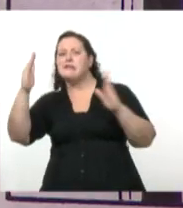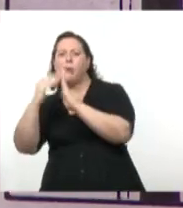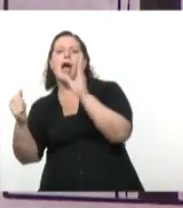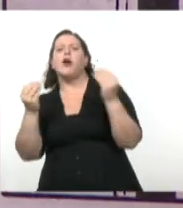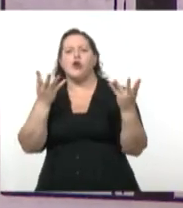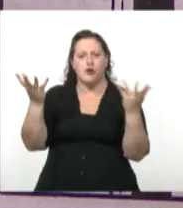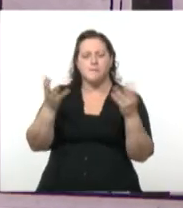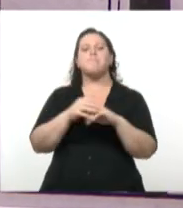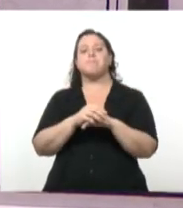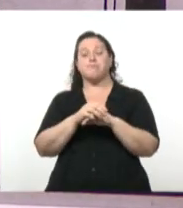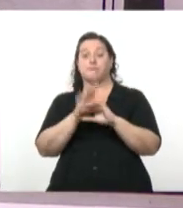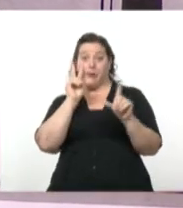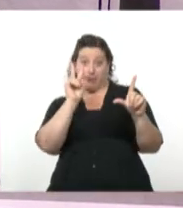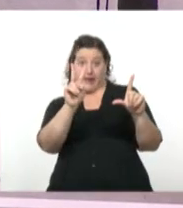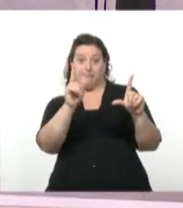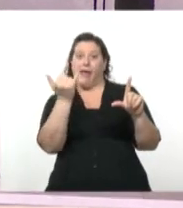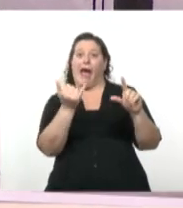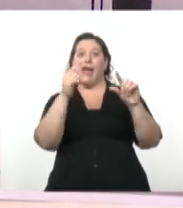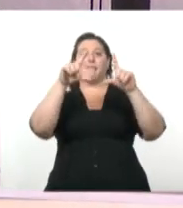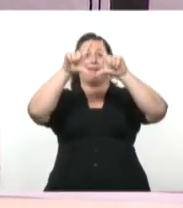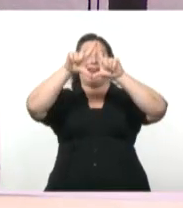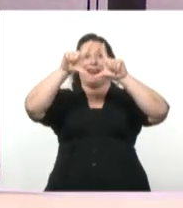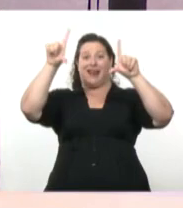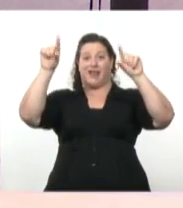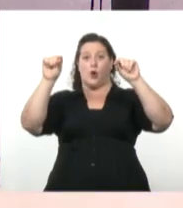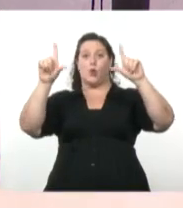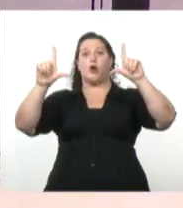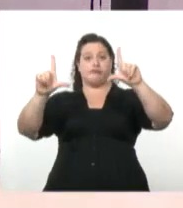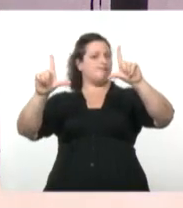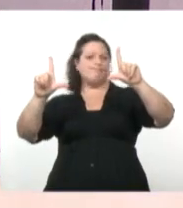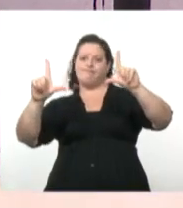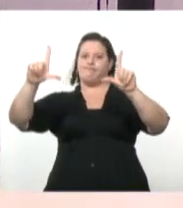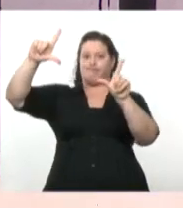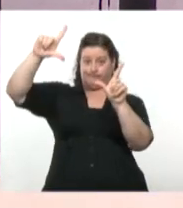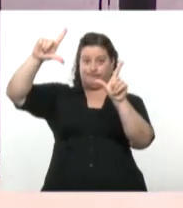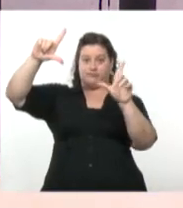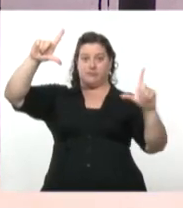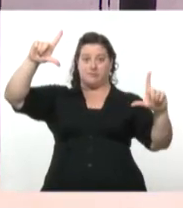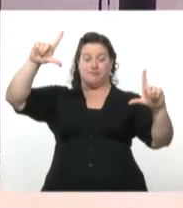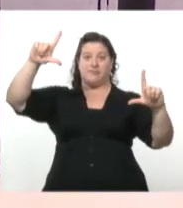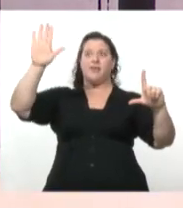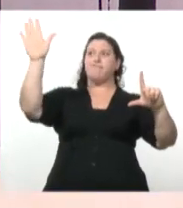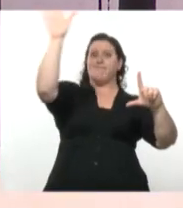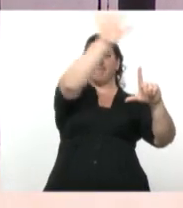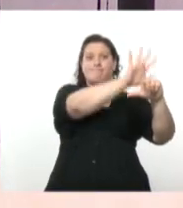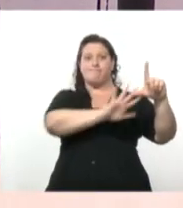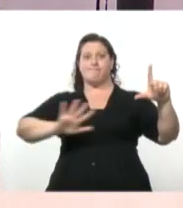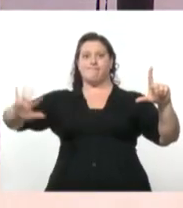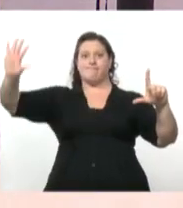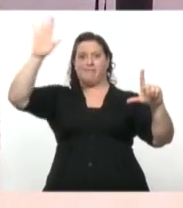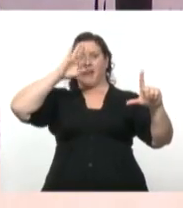un rectángulo, ¿lo ven? Un poco oblicuo, rodeado de negro. Tremendo el negro.